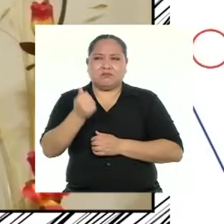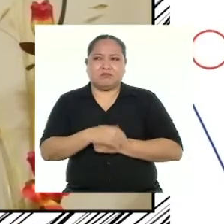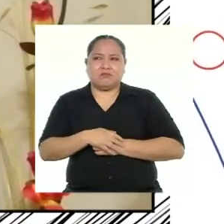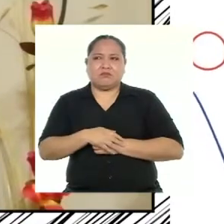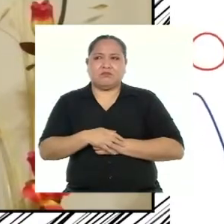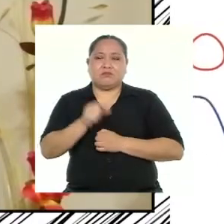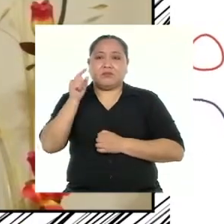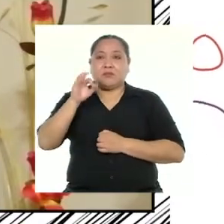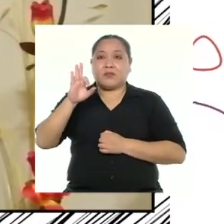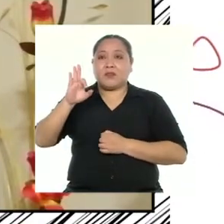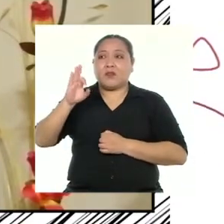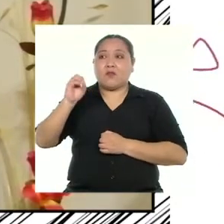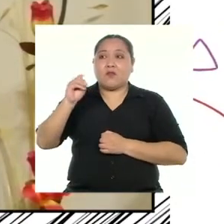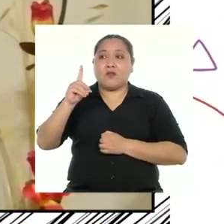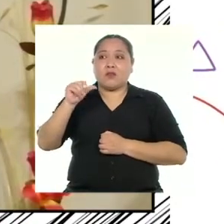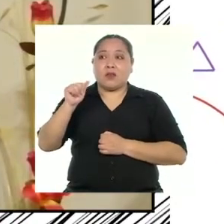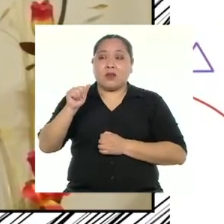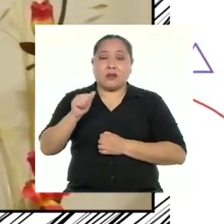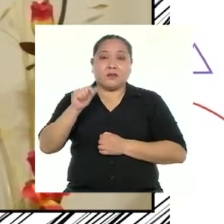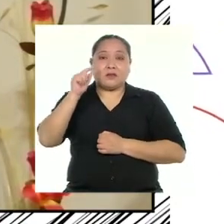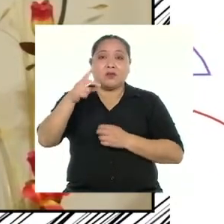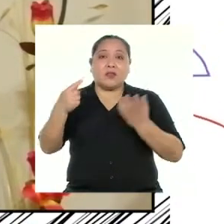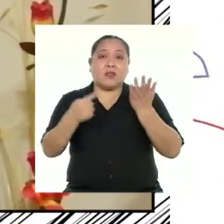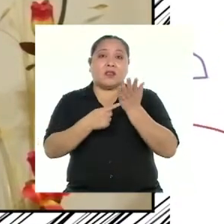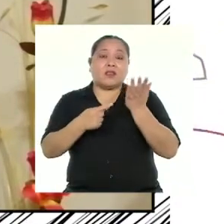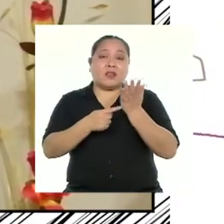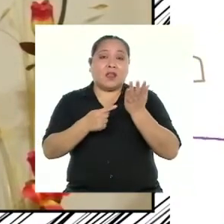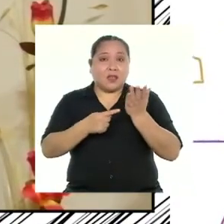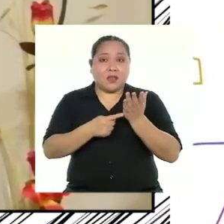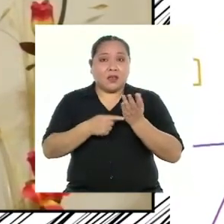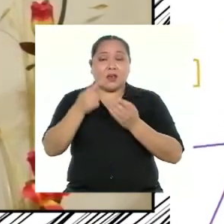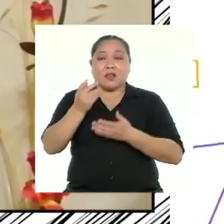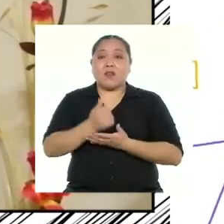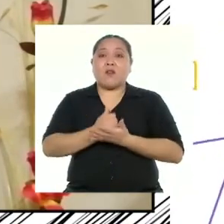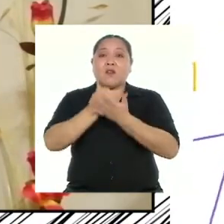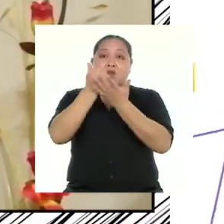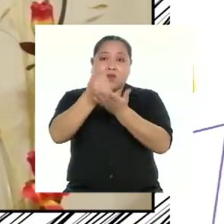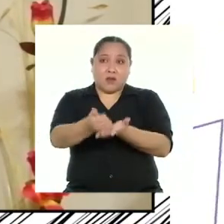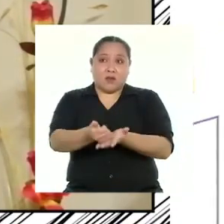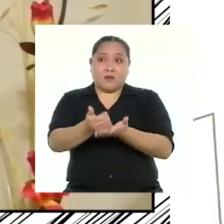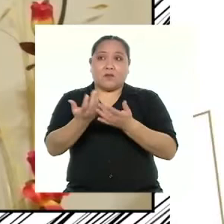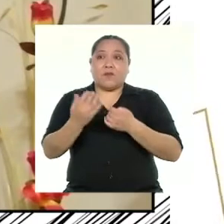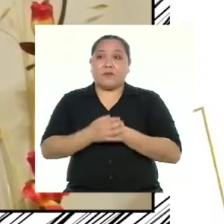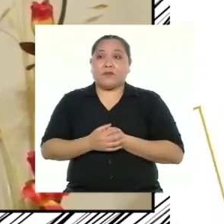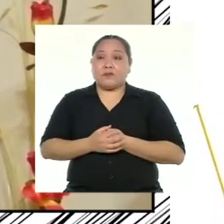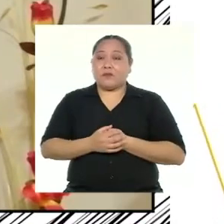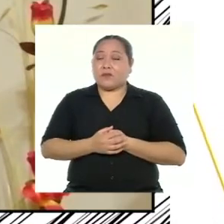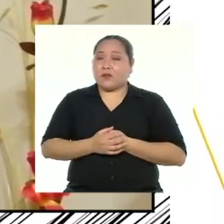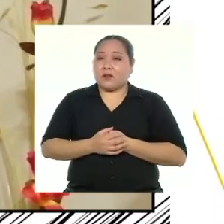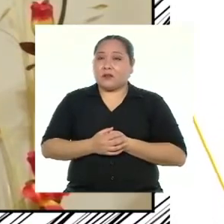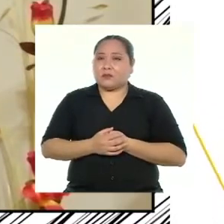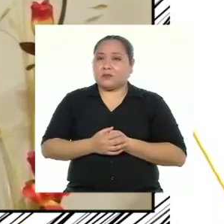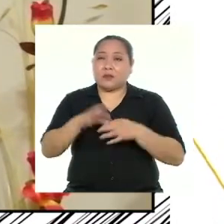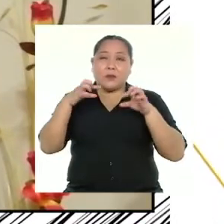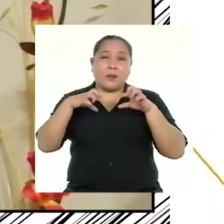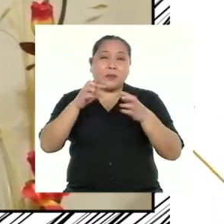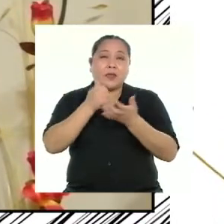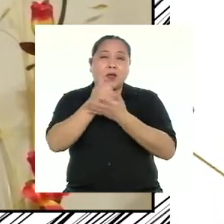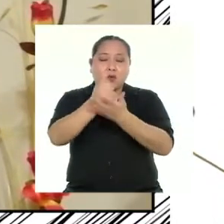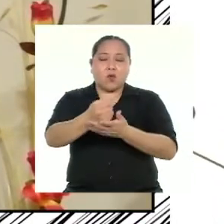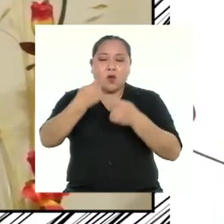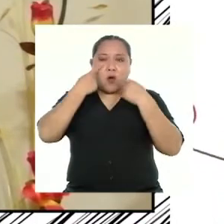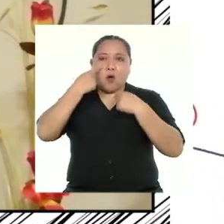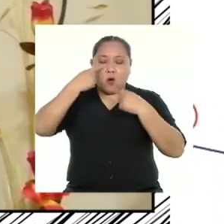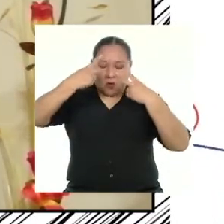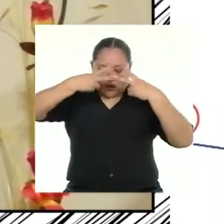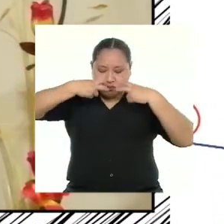foda es una técnica que nos va a permitir y ayuda muchísimo para conocernos